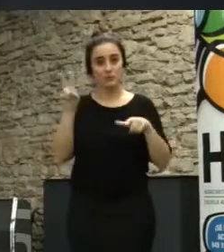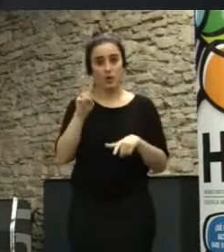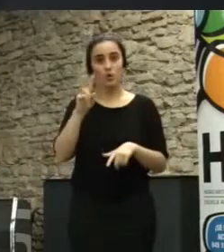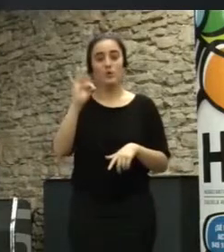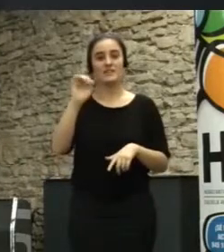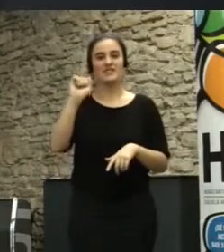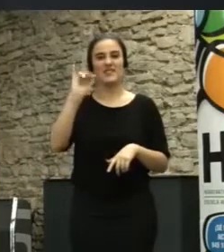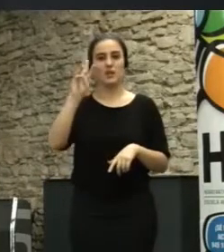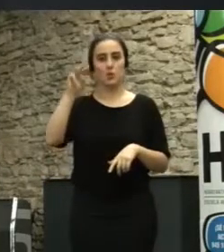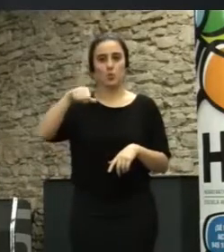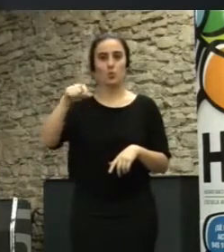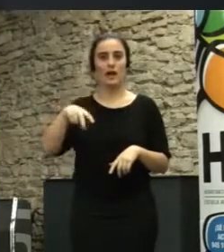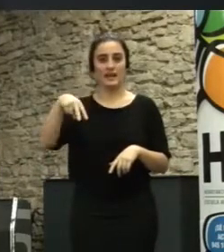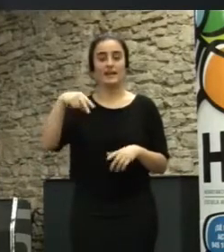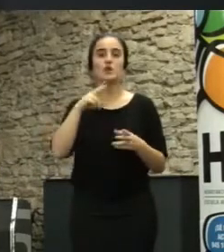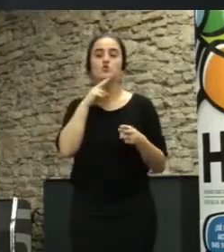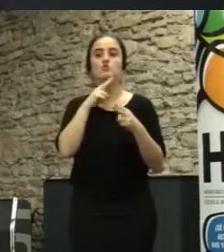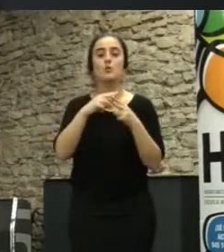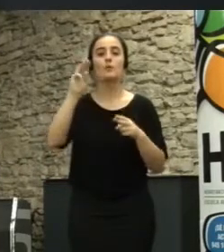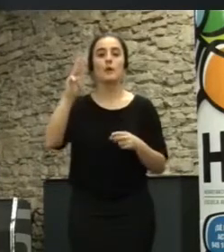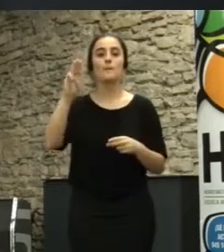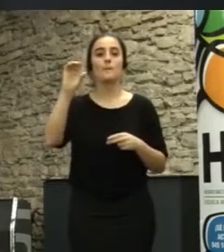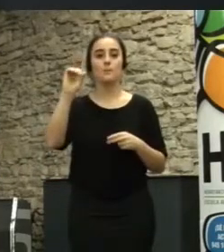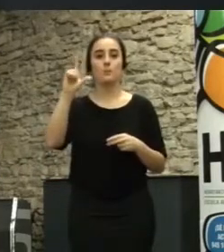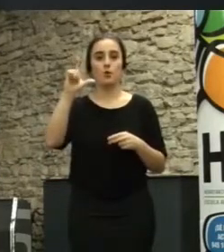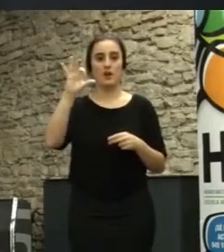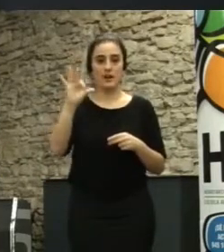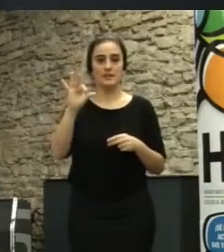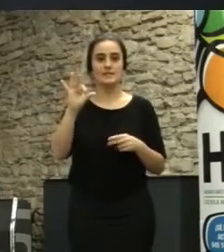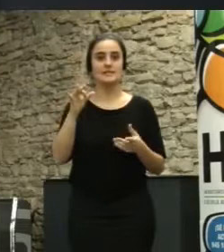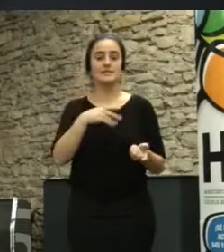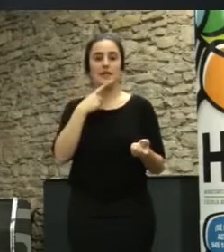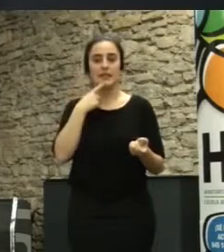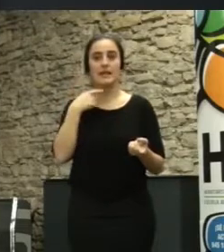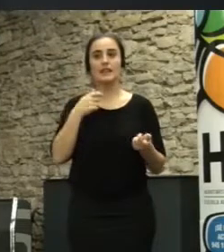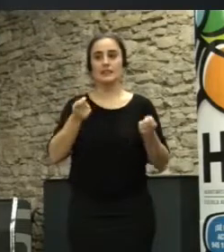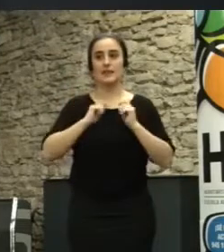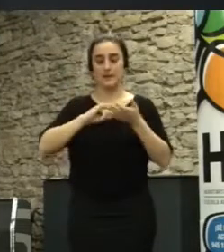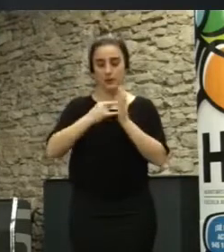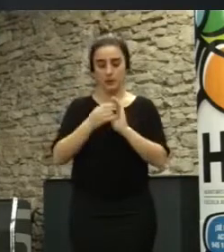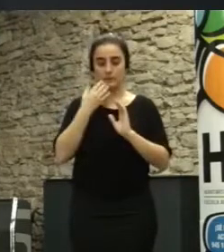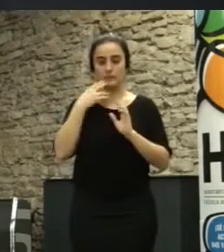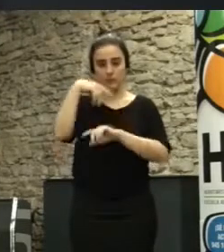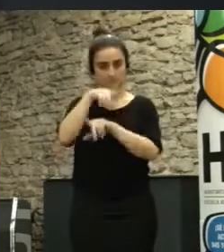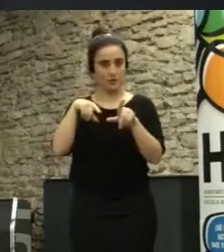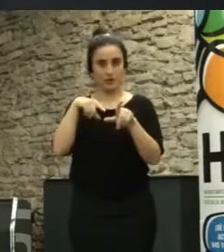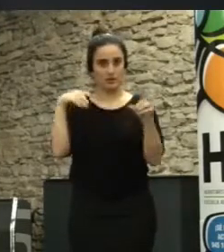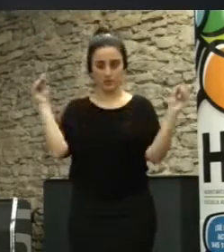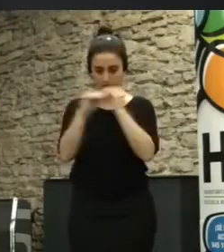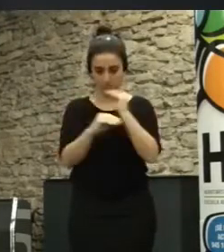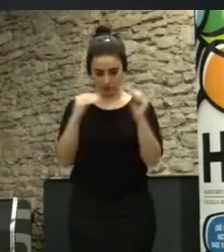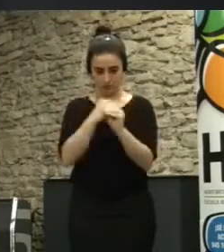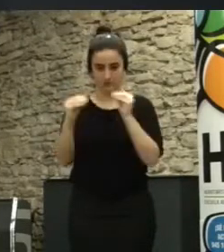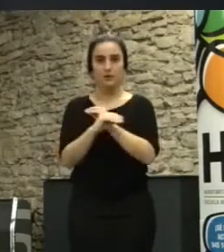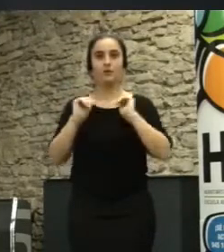que se llama Polis, pol.is, que permite consensos de multitudes, es decir, un montón de gente que no está de acuerdo empieza a dialogar de temas, surgen